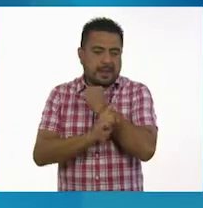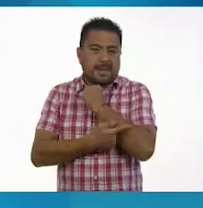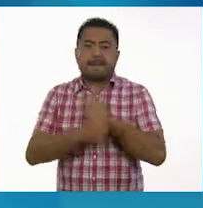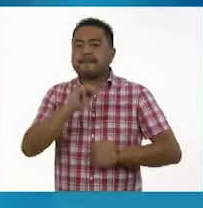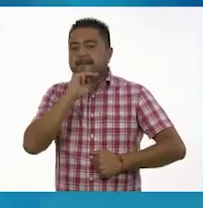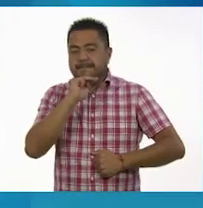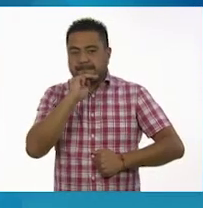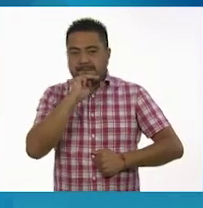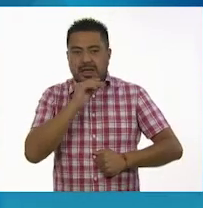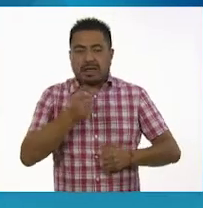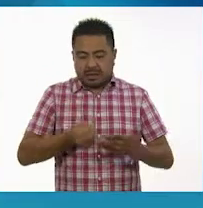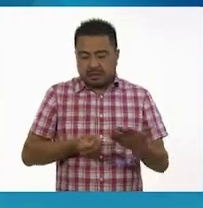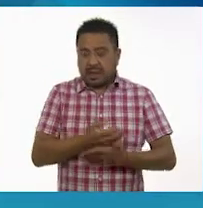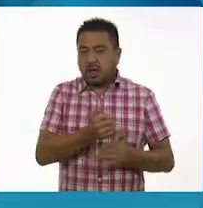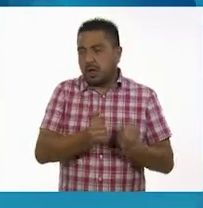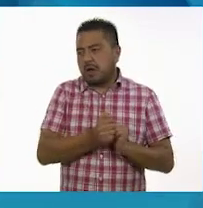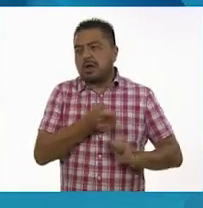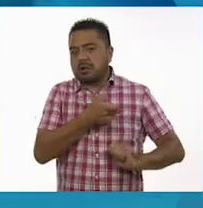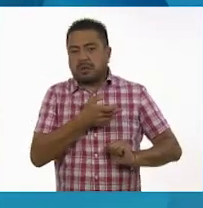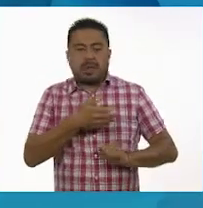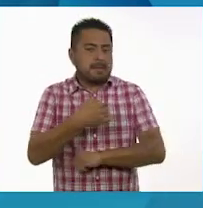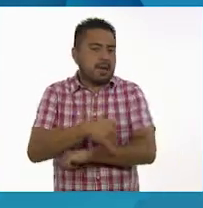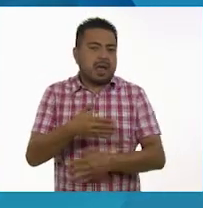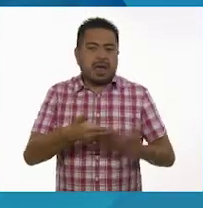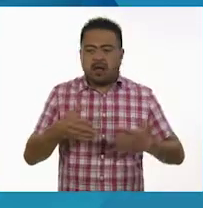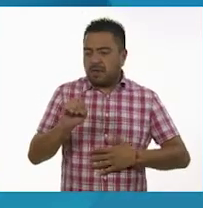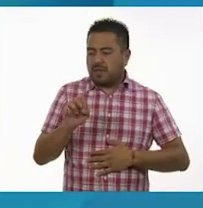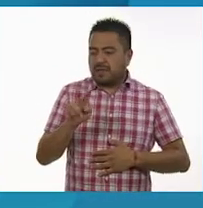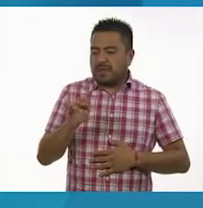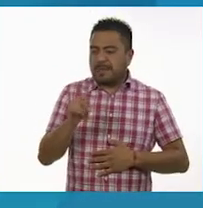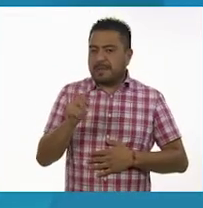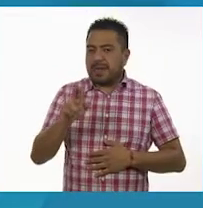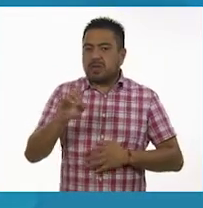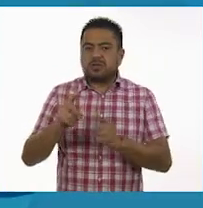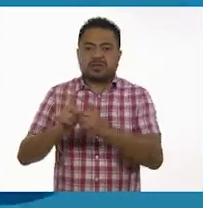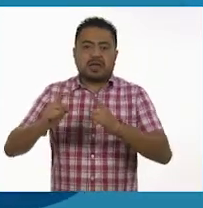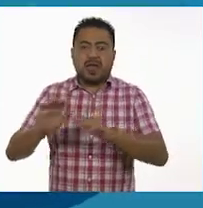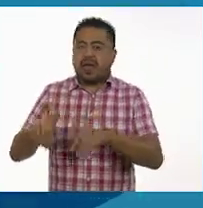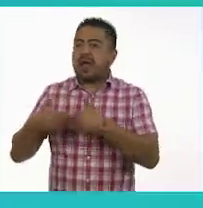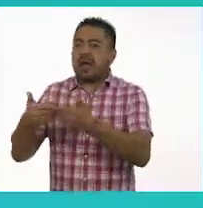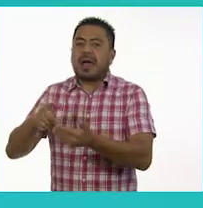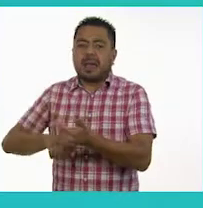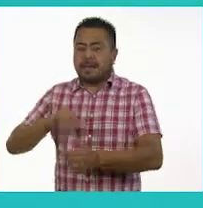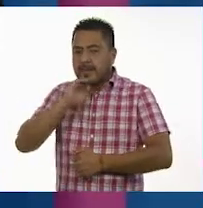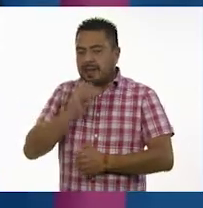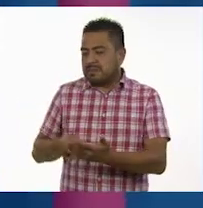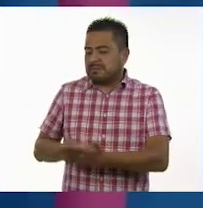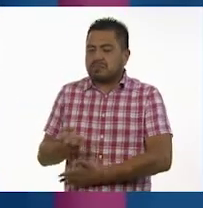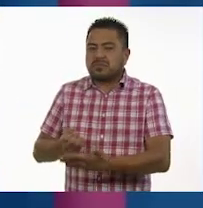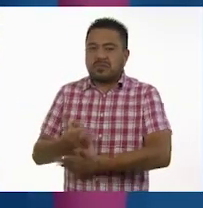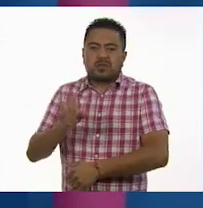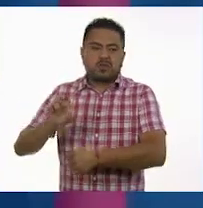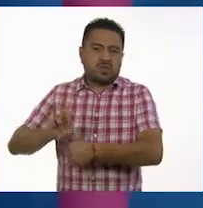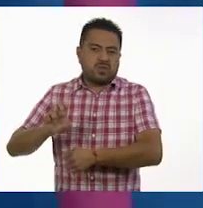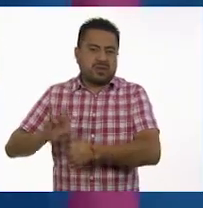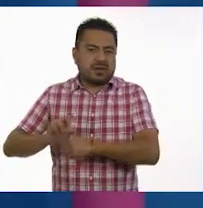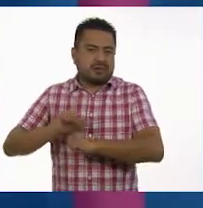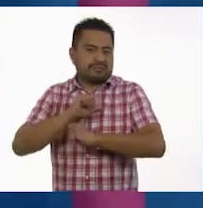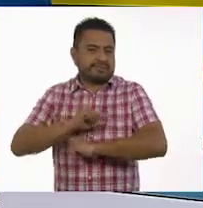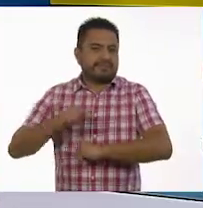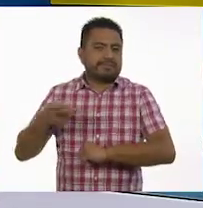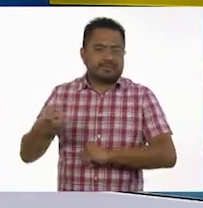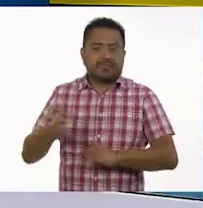la madre y nacen de ella, mientras que los ovíparos se desarrollan fuera de la madre y nacen de un huevo.